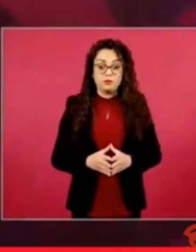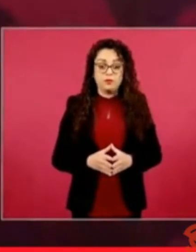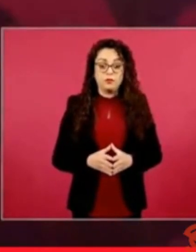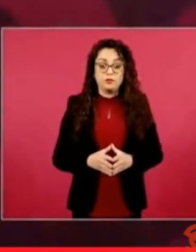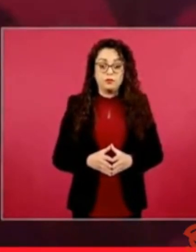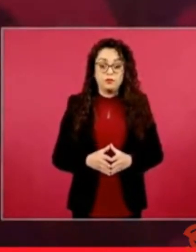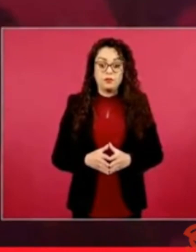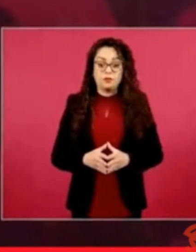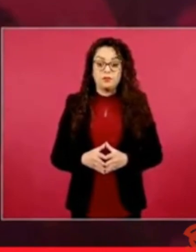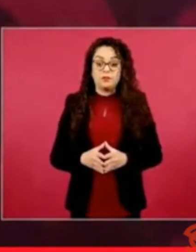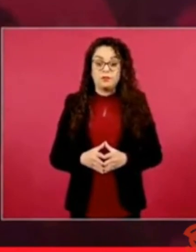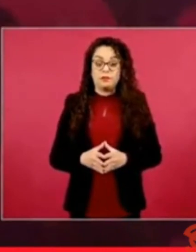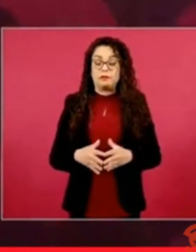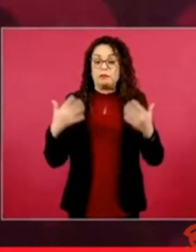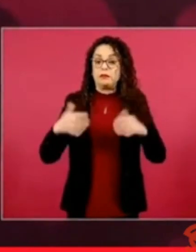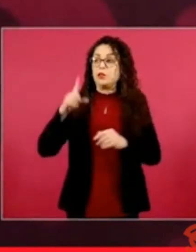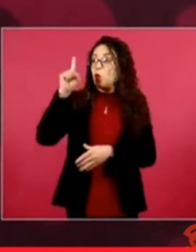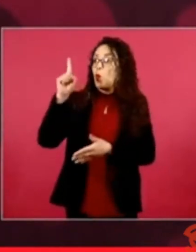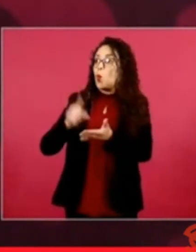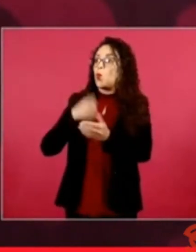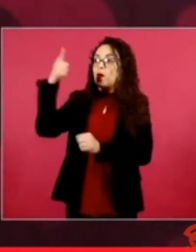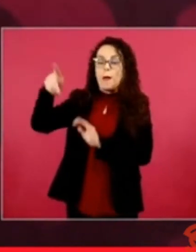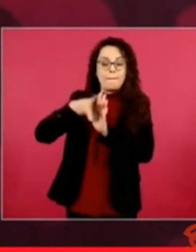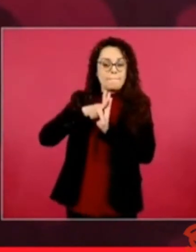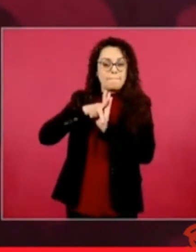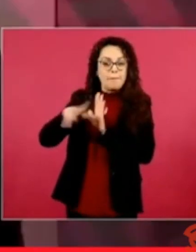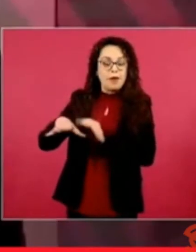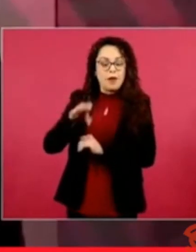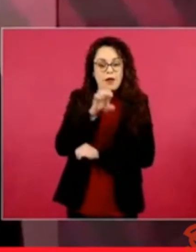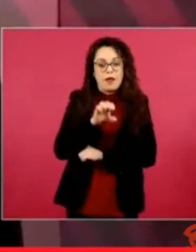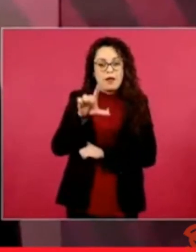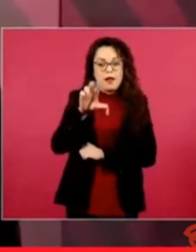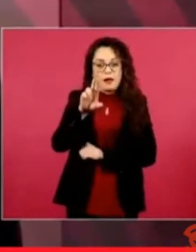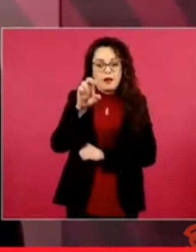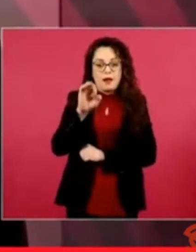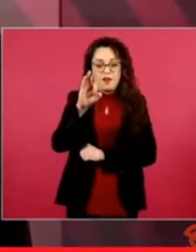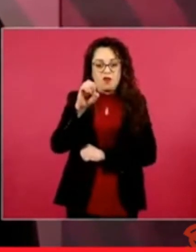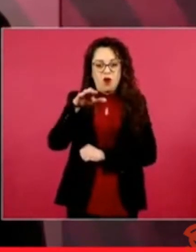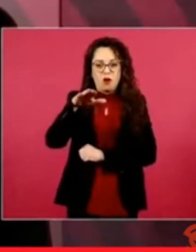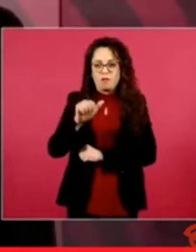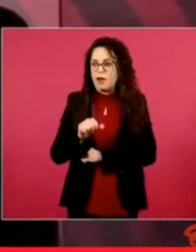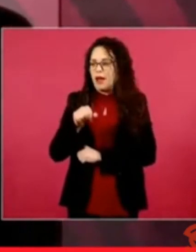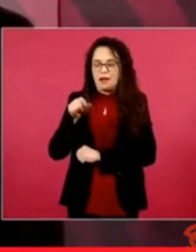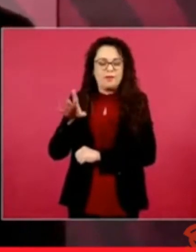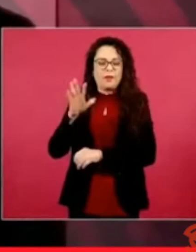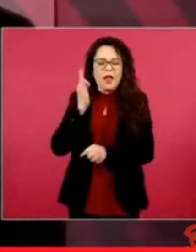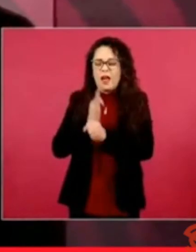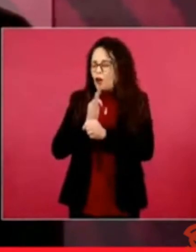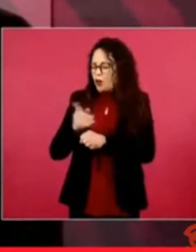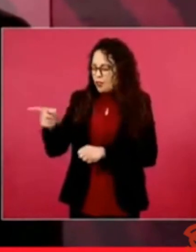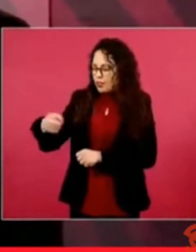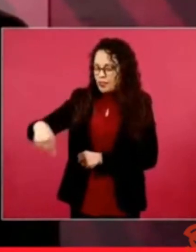no una vez el Reforma ahora que dicen ¿cuántos llegaron llegaron? que es